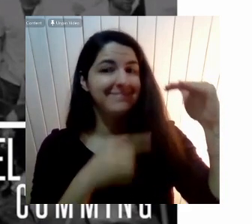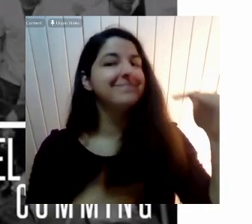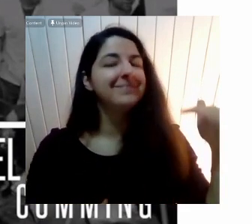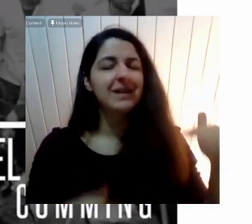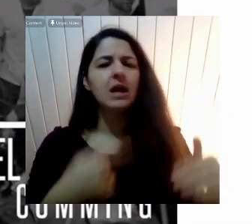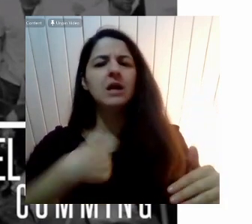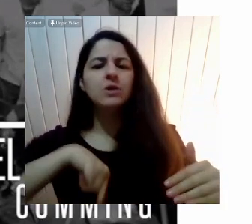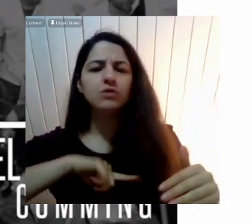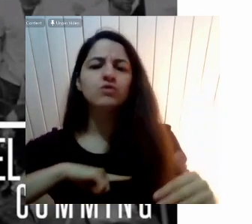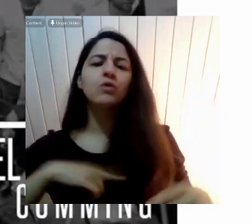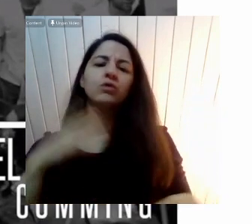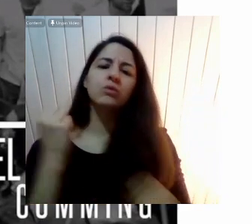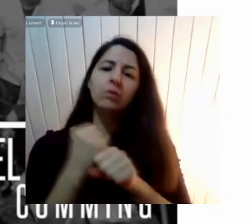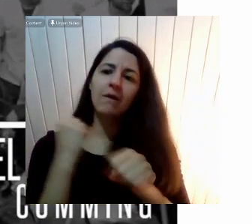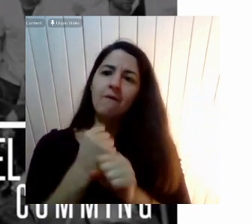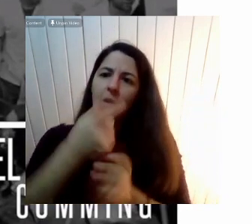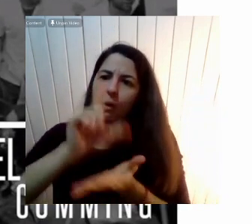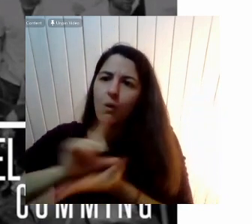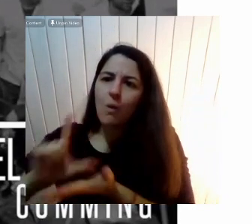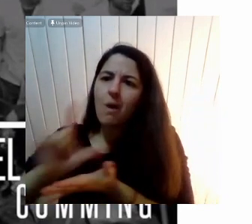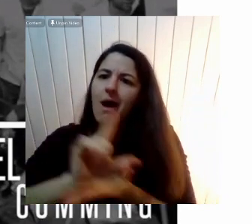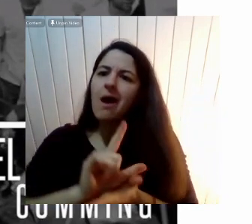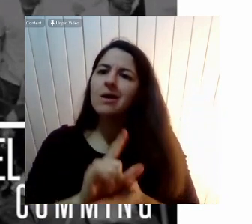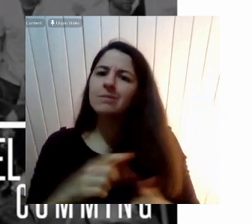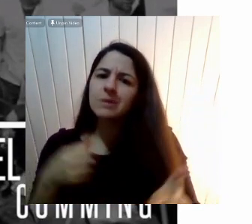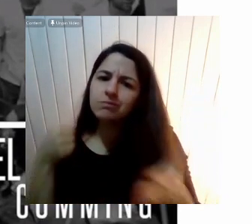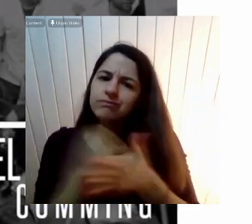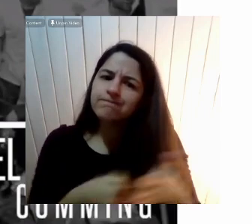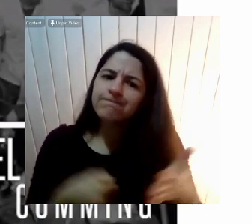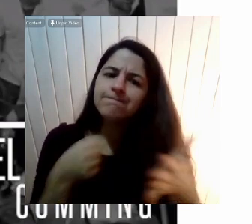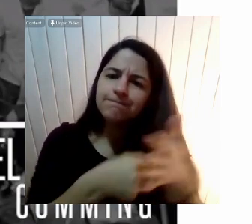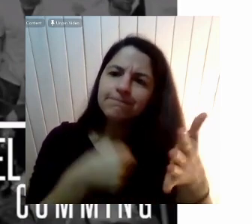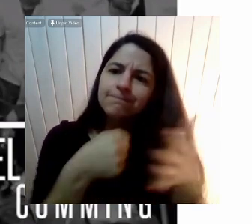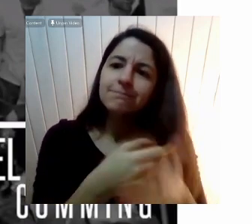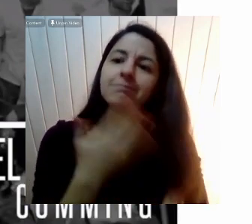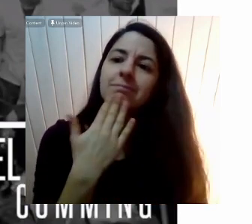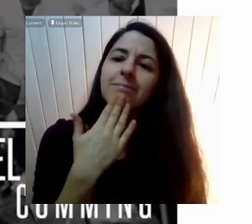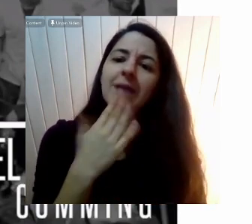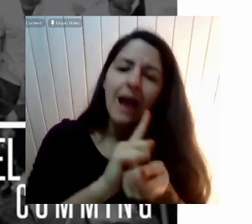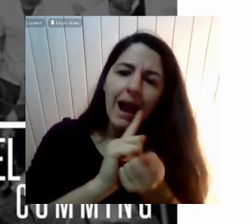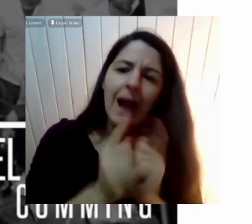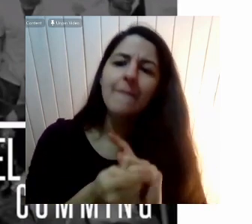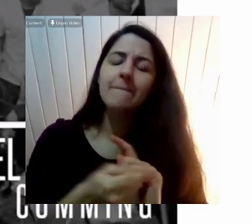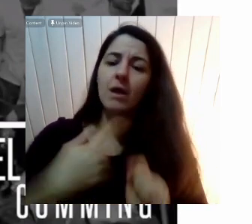lugares De trabajo En cómo En el fondo De alguna manera Nosotros como docentes Podríamos